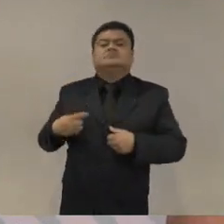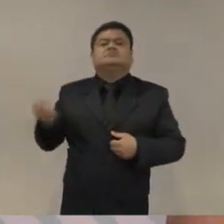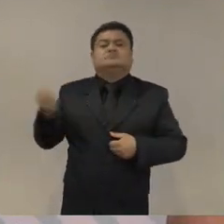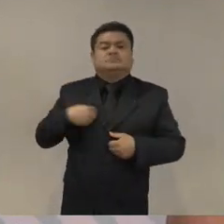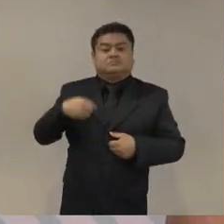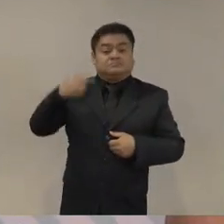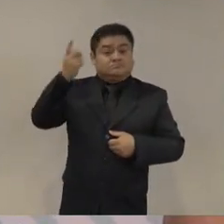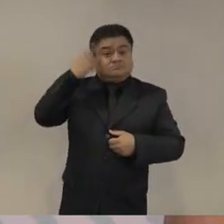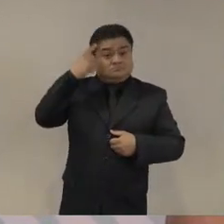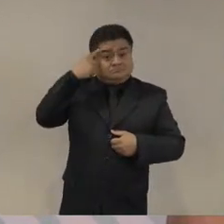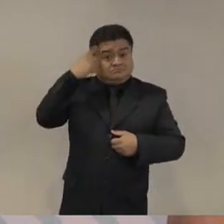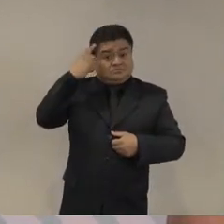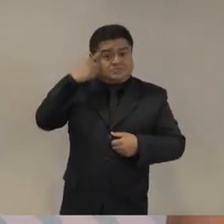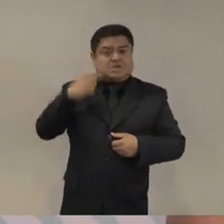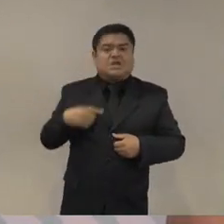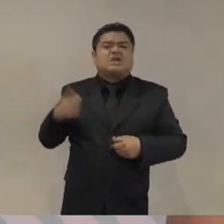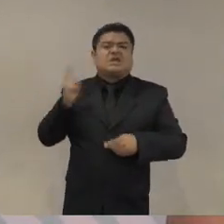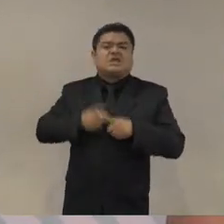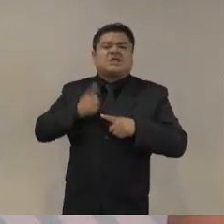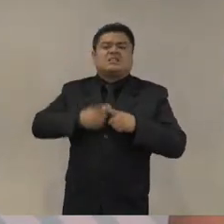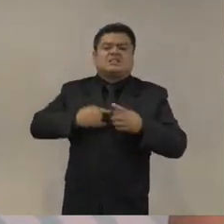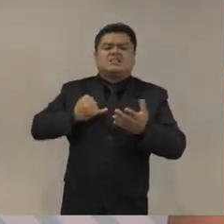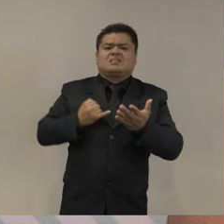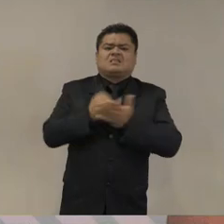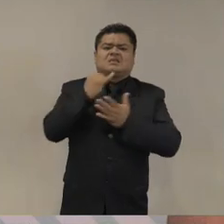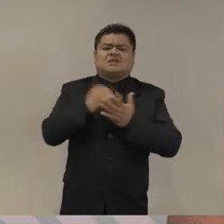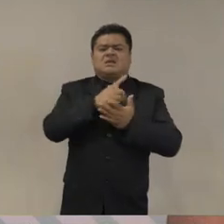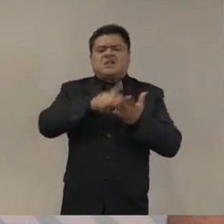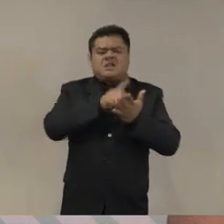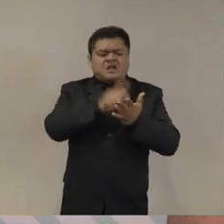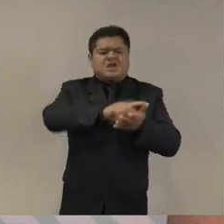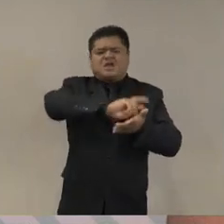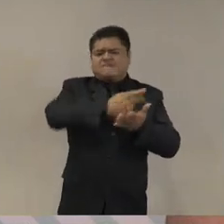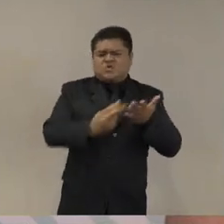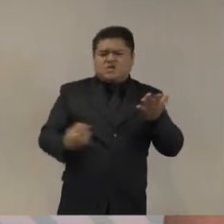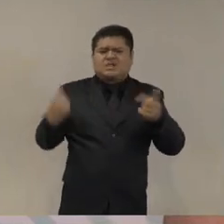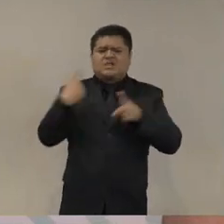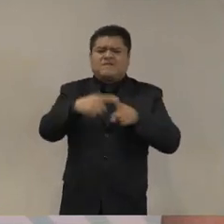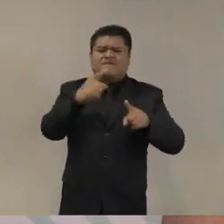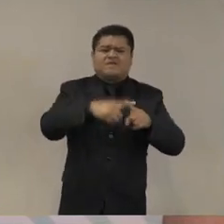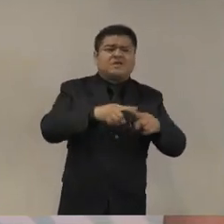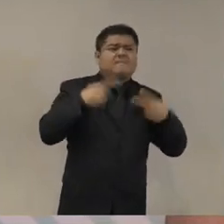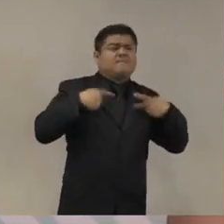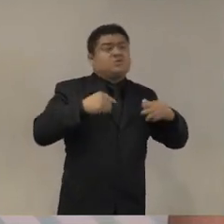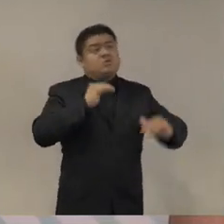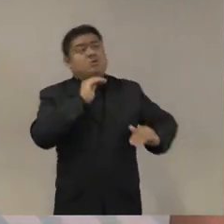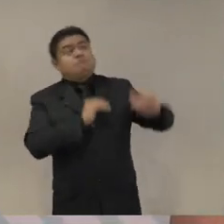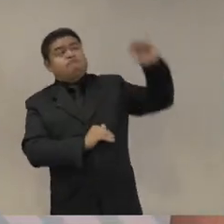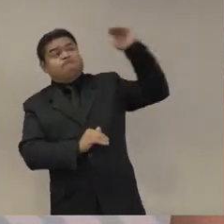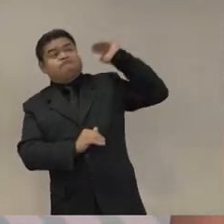con ojo de peatón entonces y desde ahí va el recoger todas estas experiencias